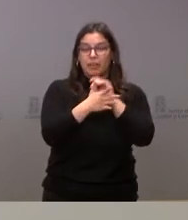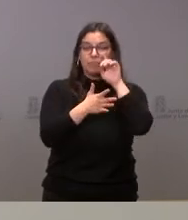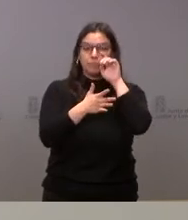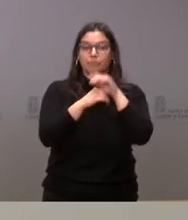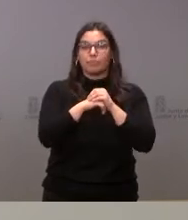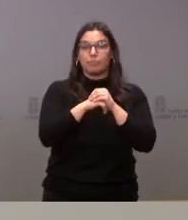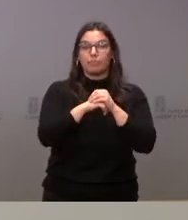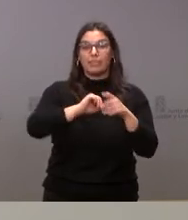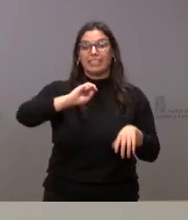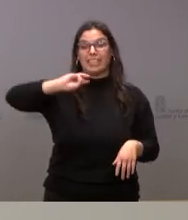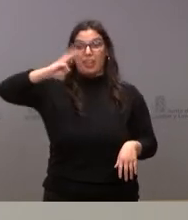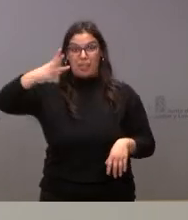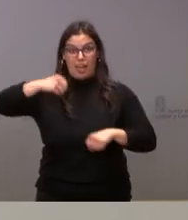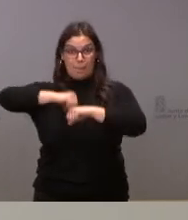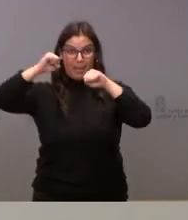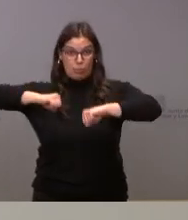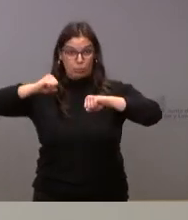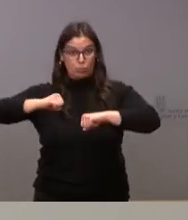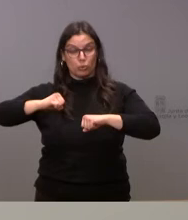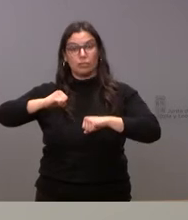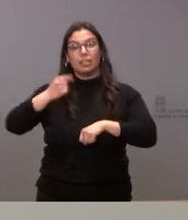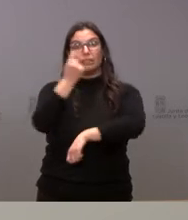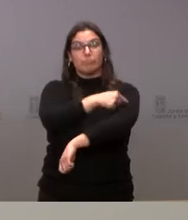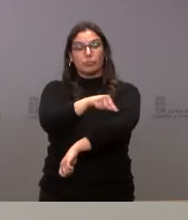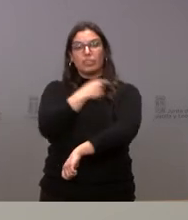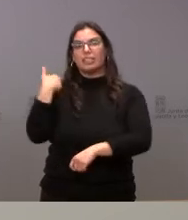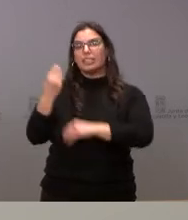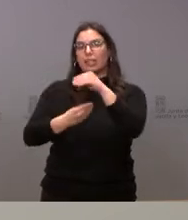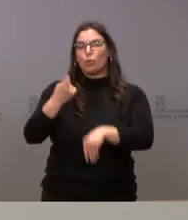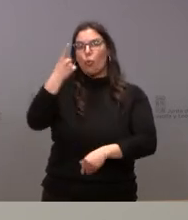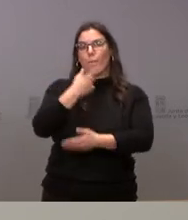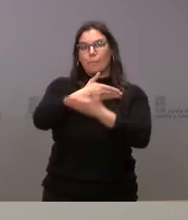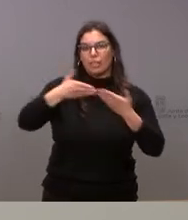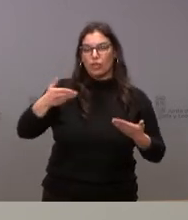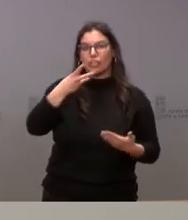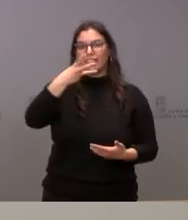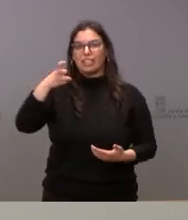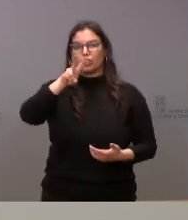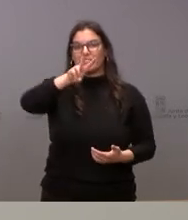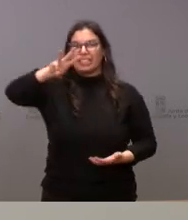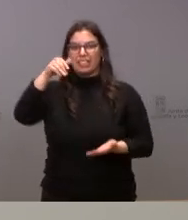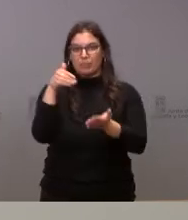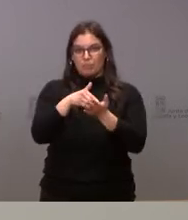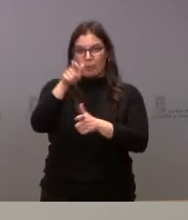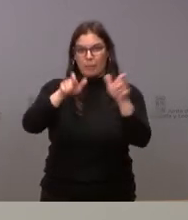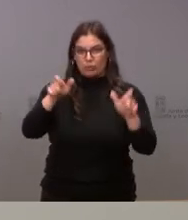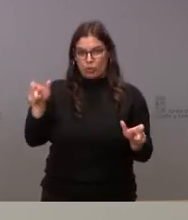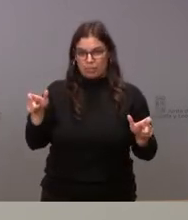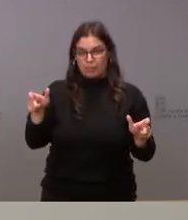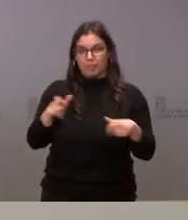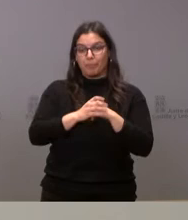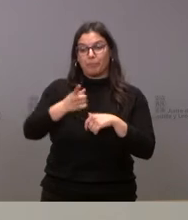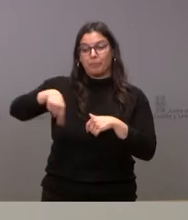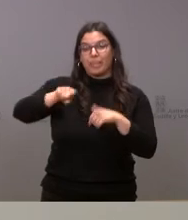dosis de refuerzo, la tercera dosis, se ha inoculado ya a 1.323.000 personas. El